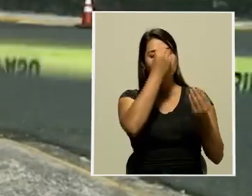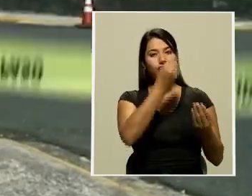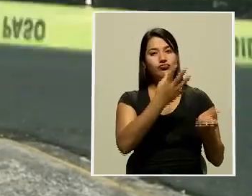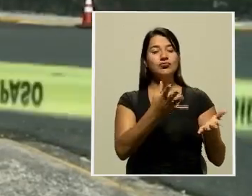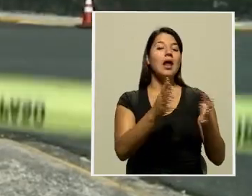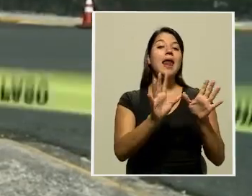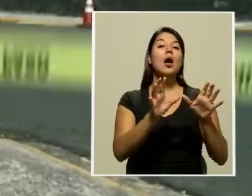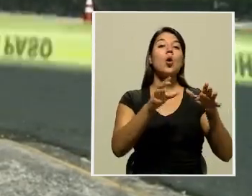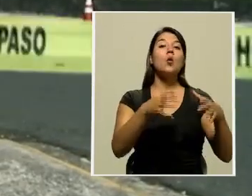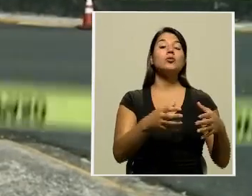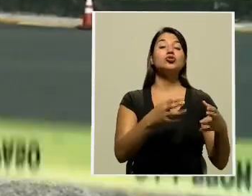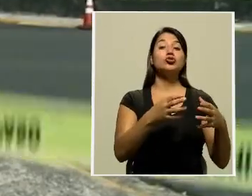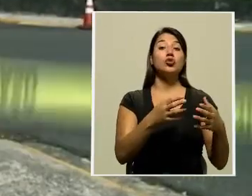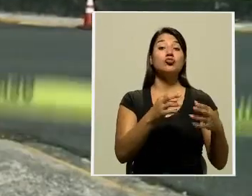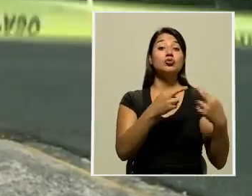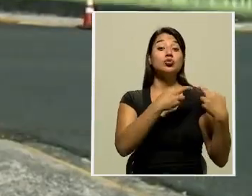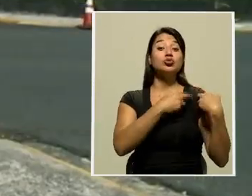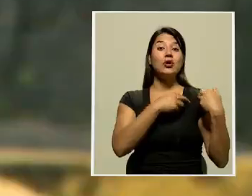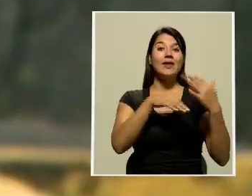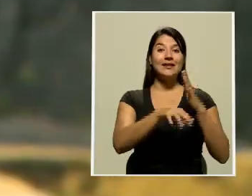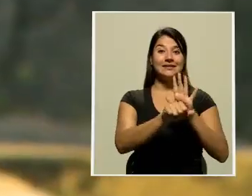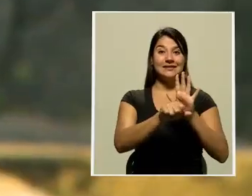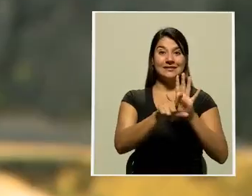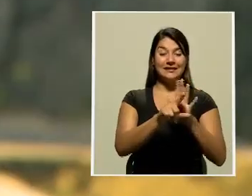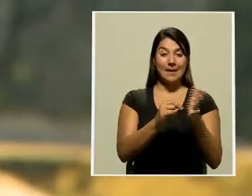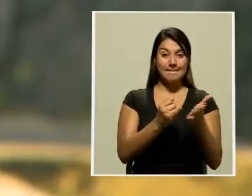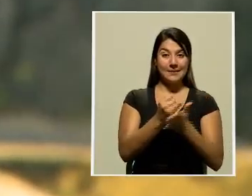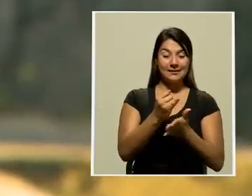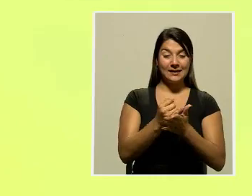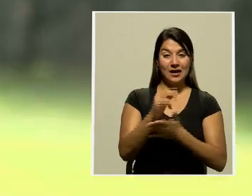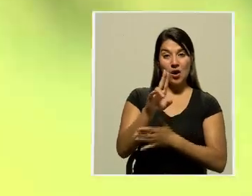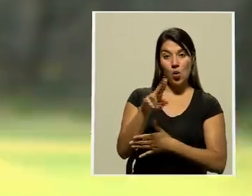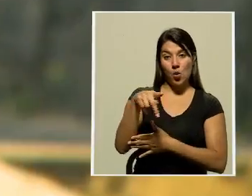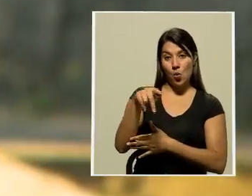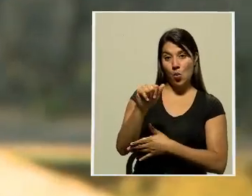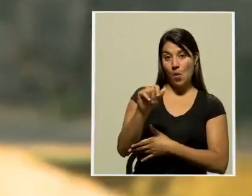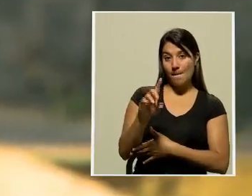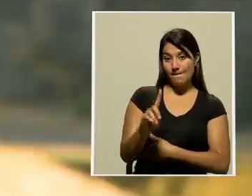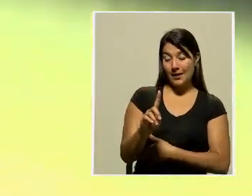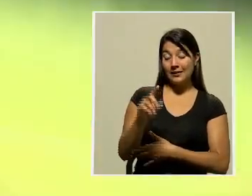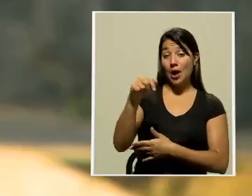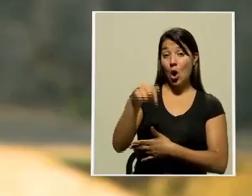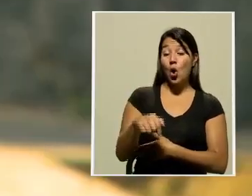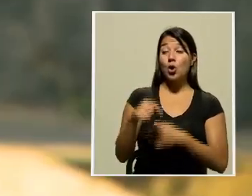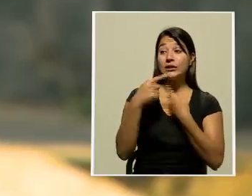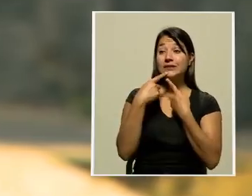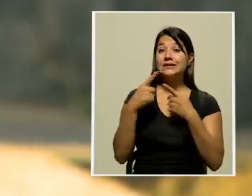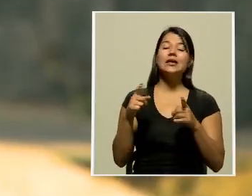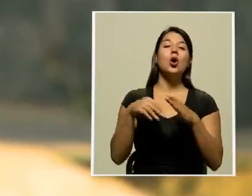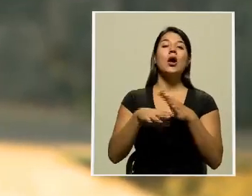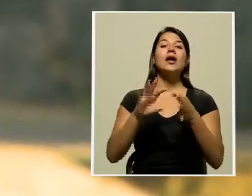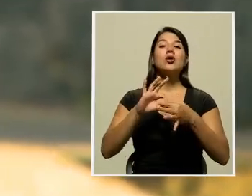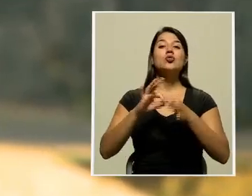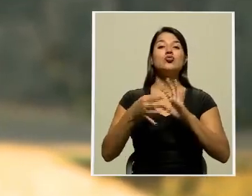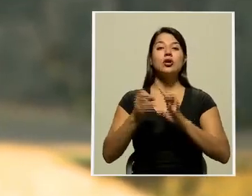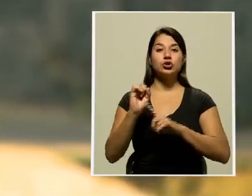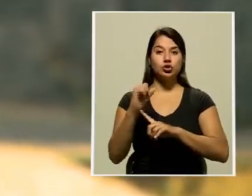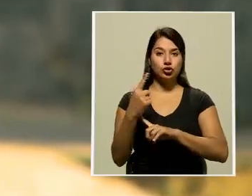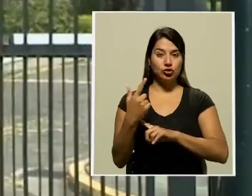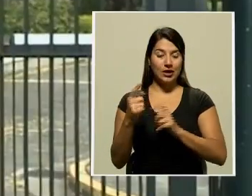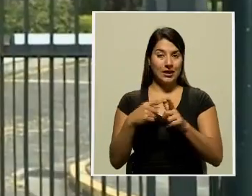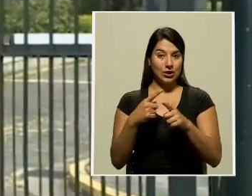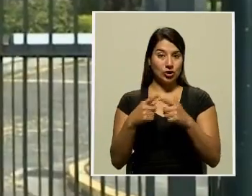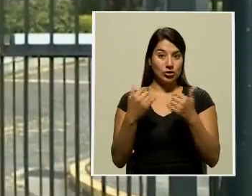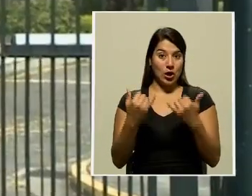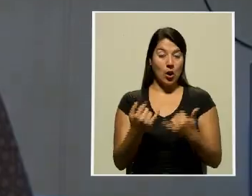de análisis de datos. El presidente de la República, Carlos Alvarado, así lo hizo ver en sus redes sociales, donde, pues, a continuación